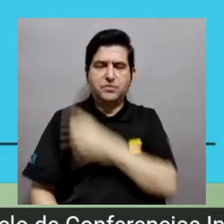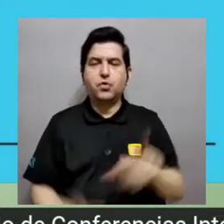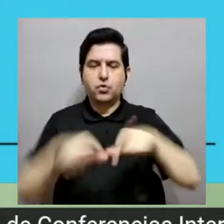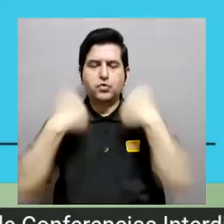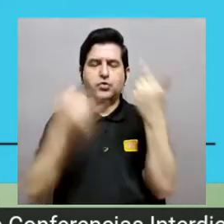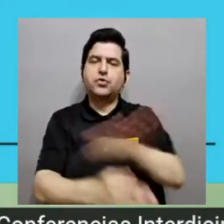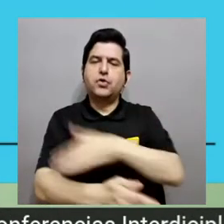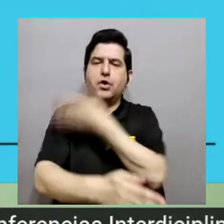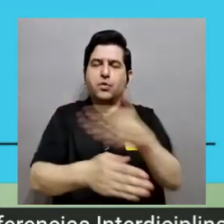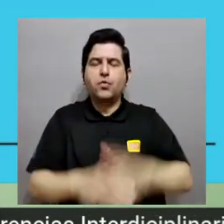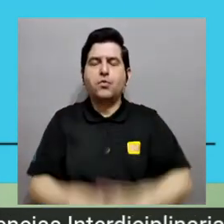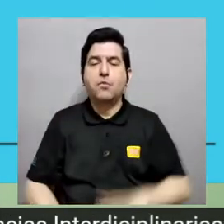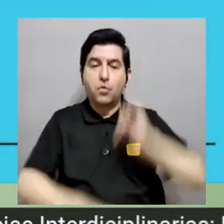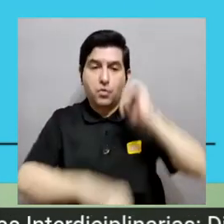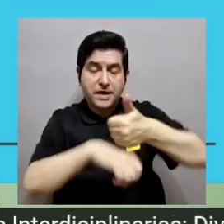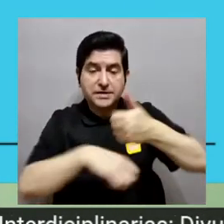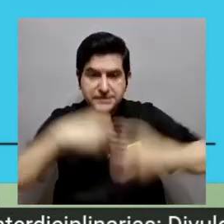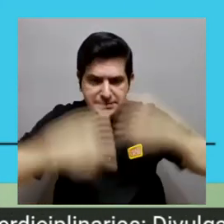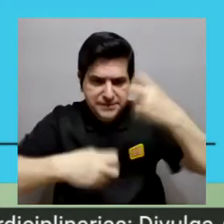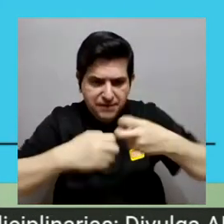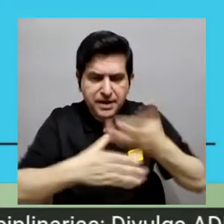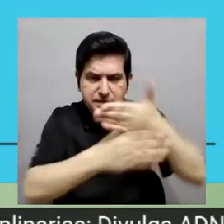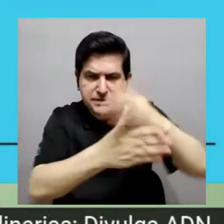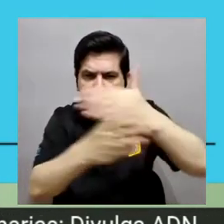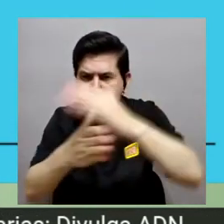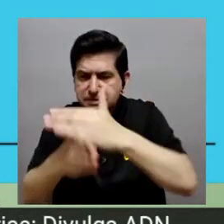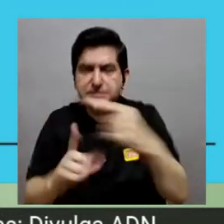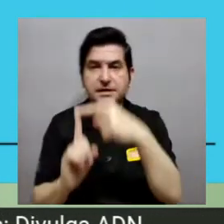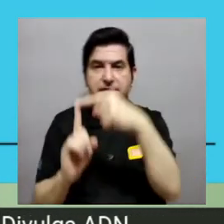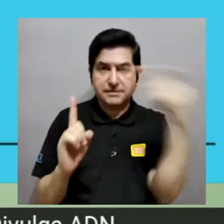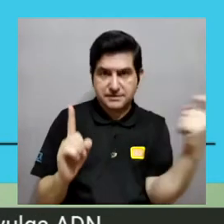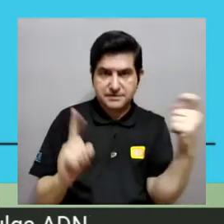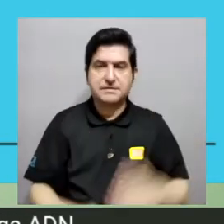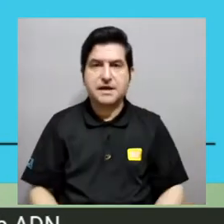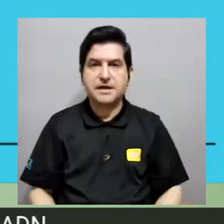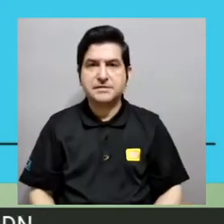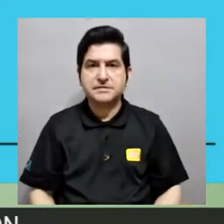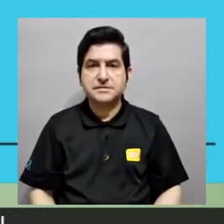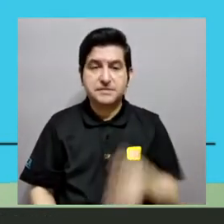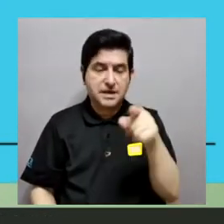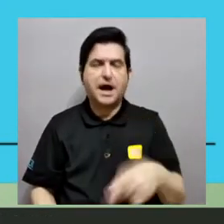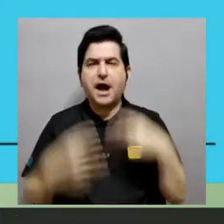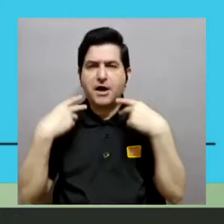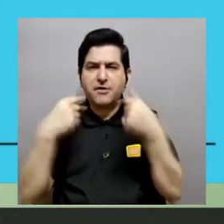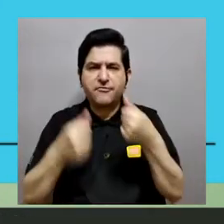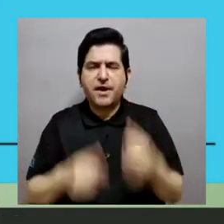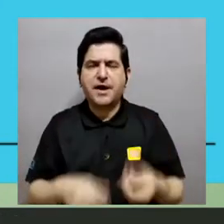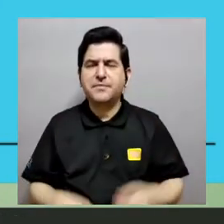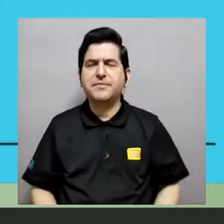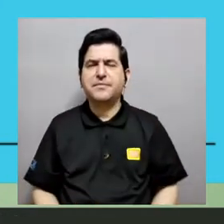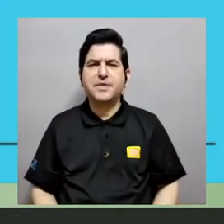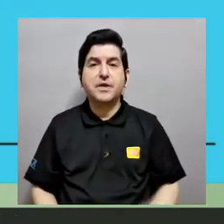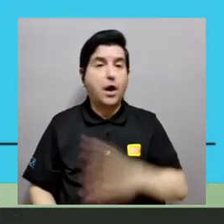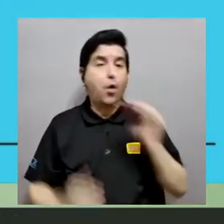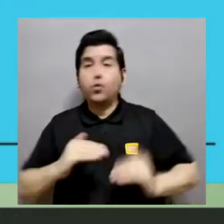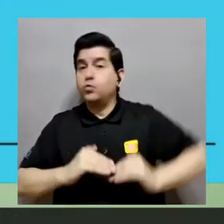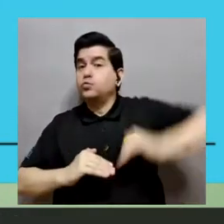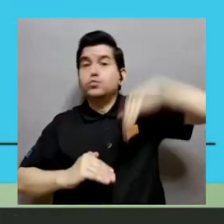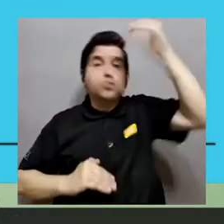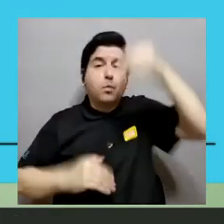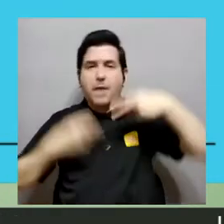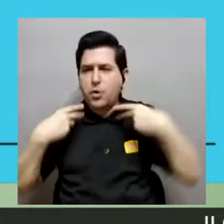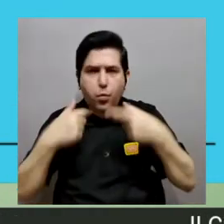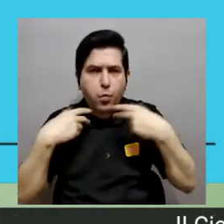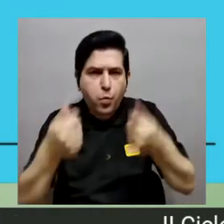maestro, el que va a dictar como el director de la orquesta, el que va a decir cómo se va a dividir un problema y este problema lo podemos dividir a partir de, bueno,